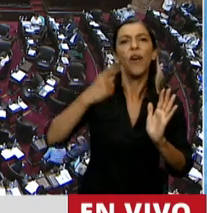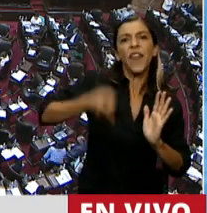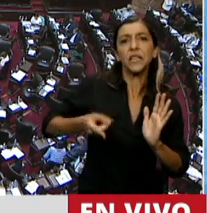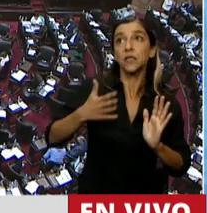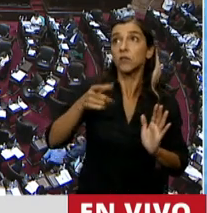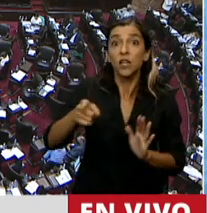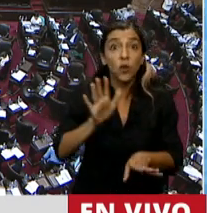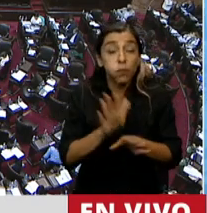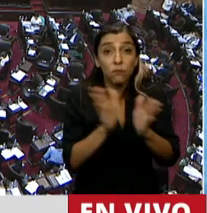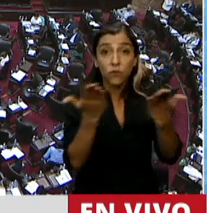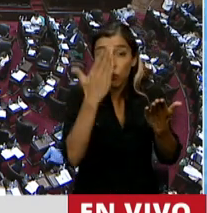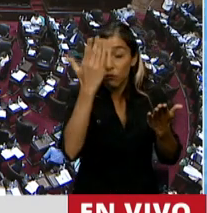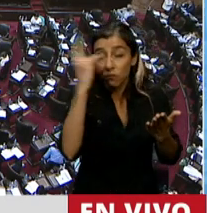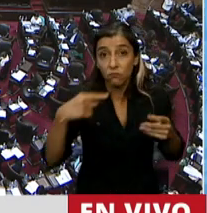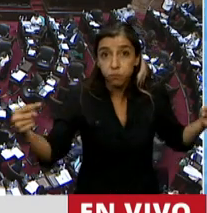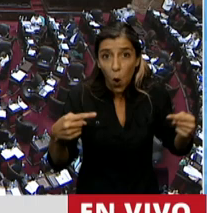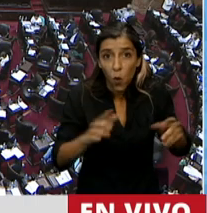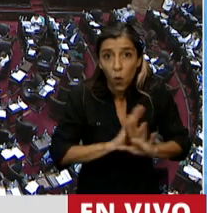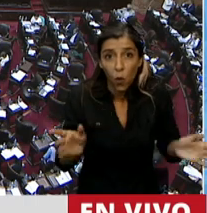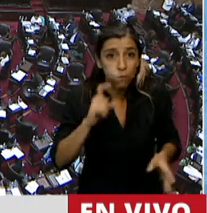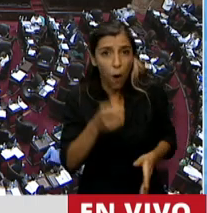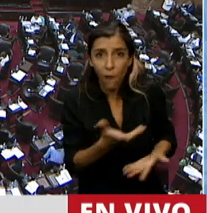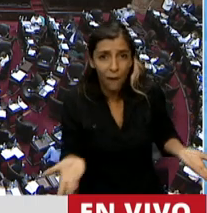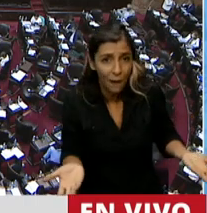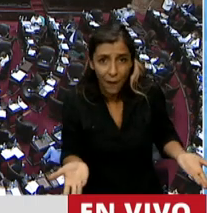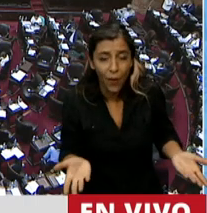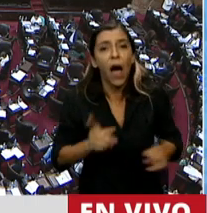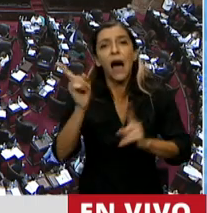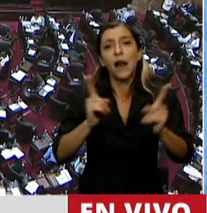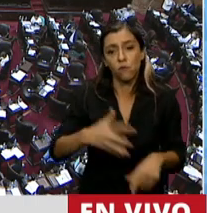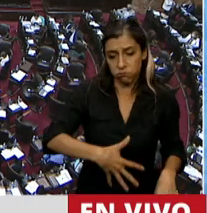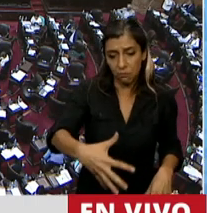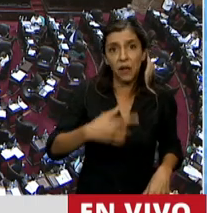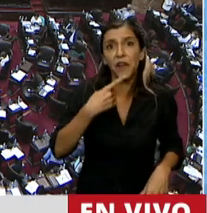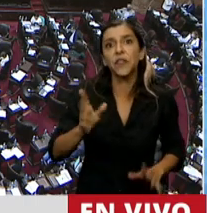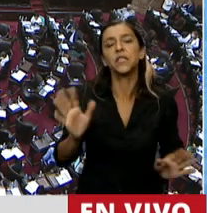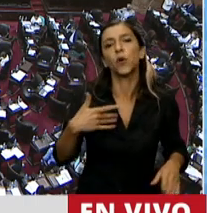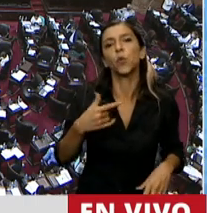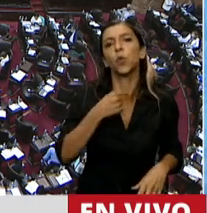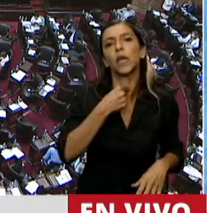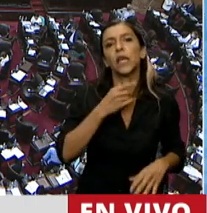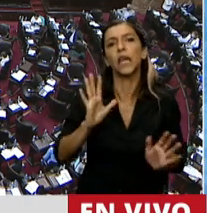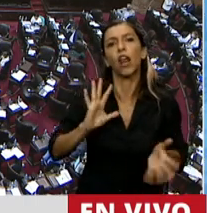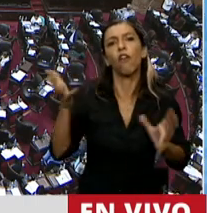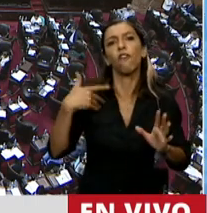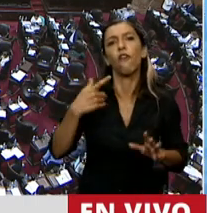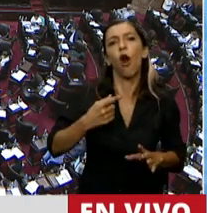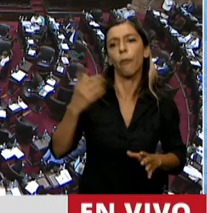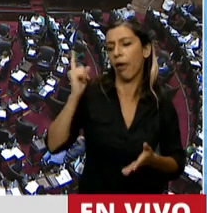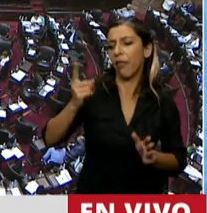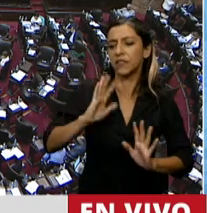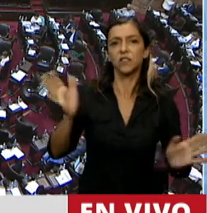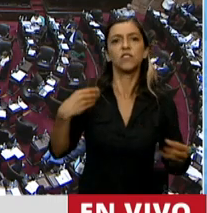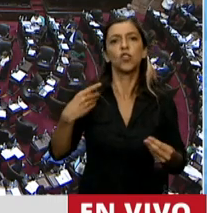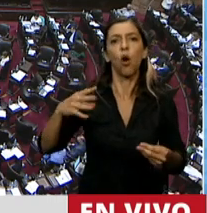Existen embarazadas que dicen que quieren vivir la vida y por eso abortan. Vaya forma de vivir eliminando vida.